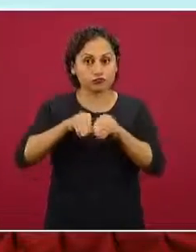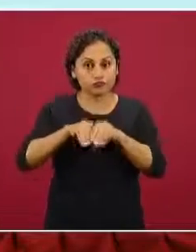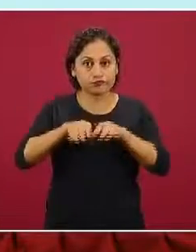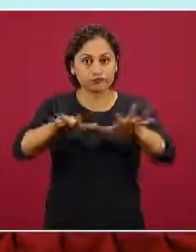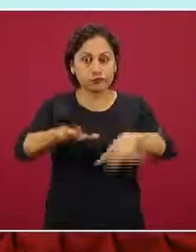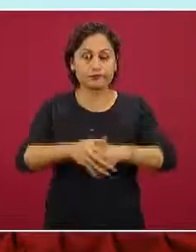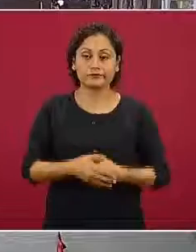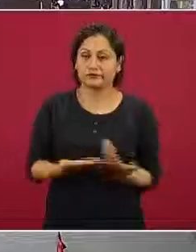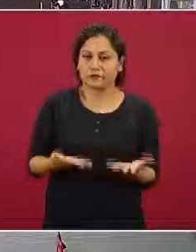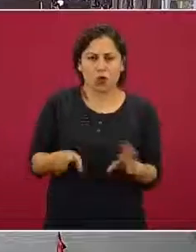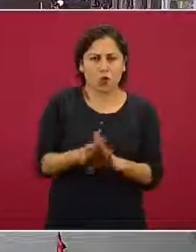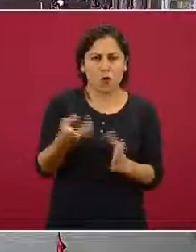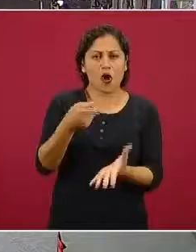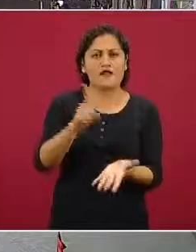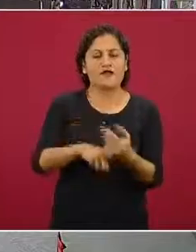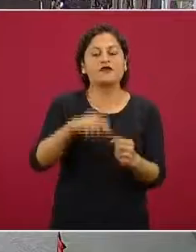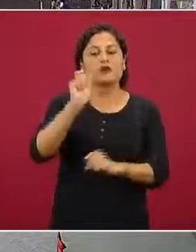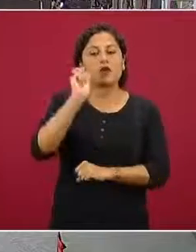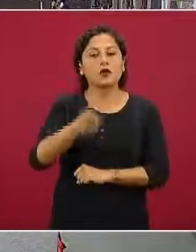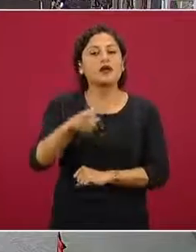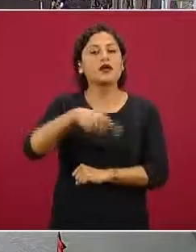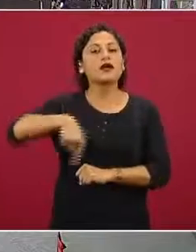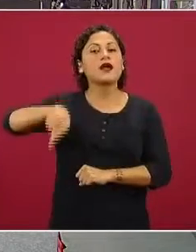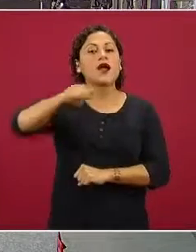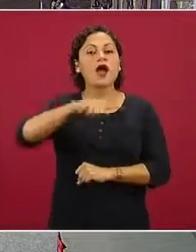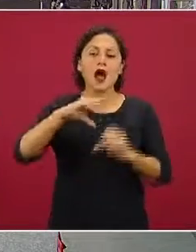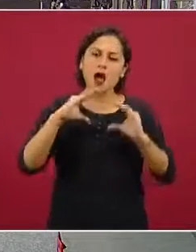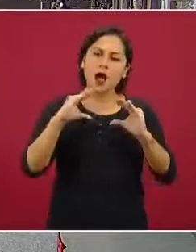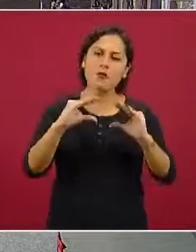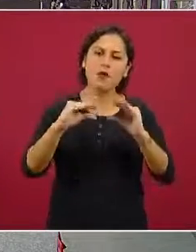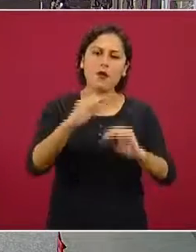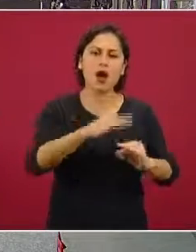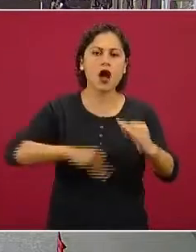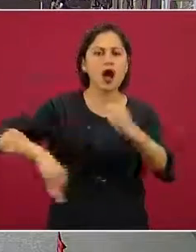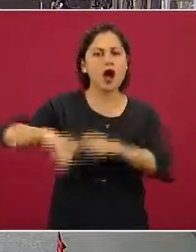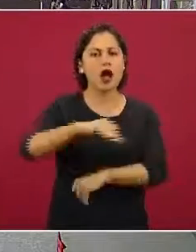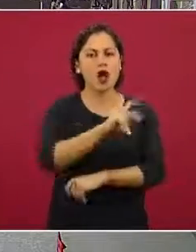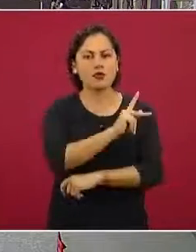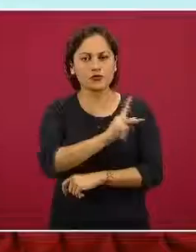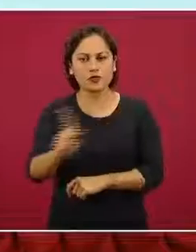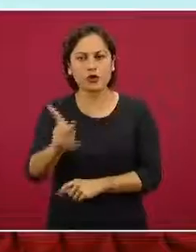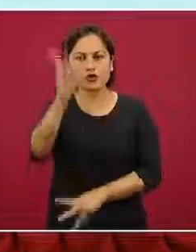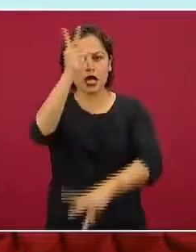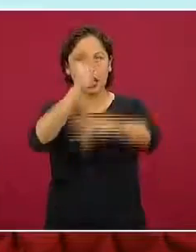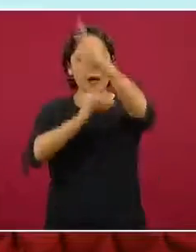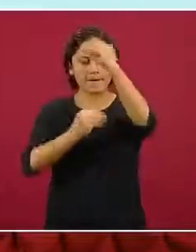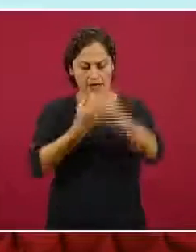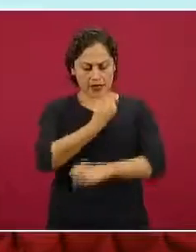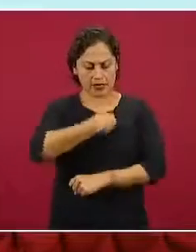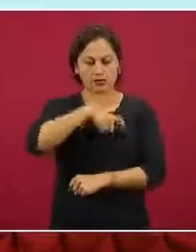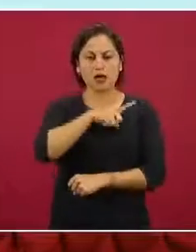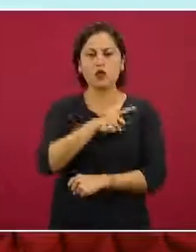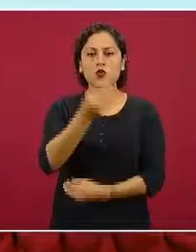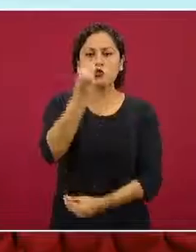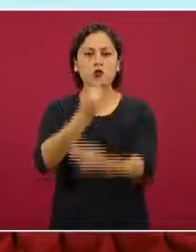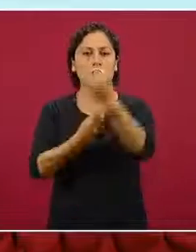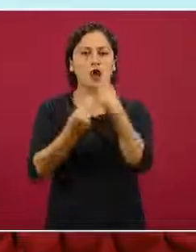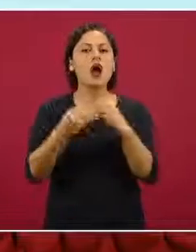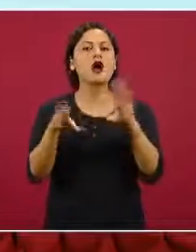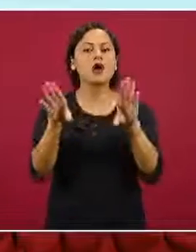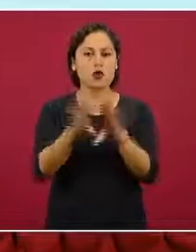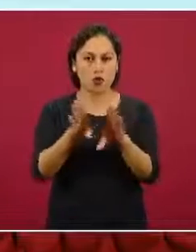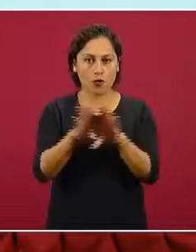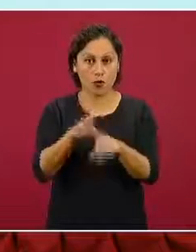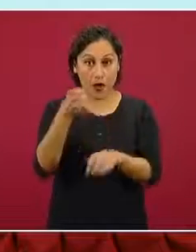esta acción integral que es lo que estamos buscando para transformar el sistema agroalimentario como una de las estrategias principales para el